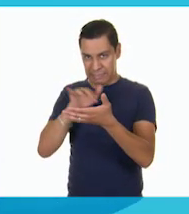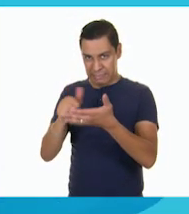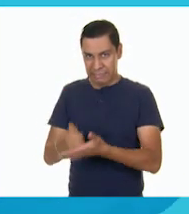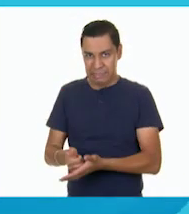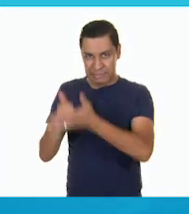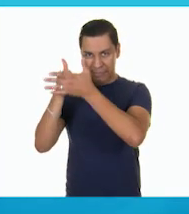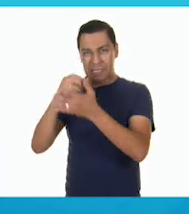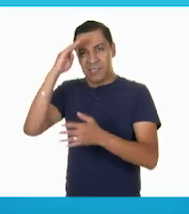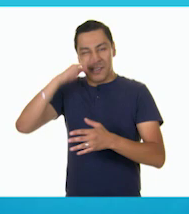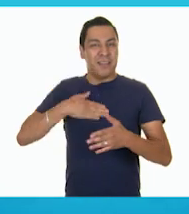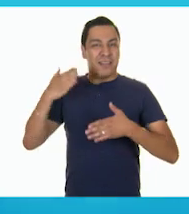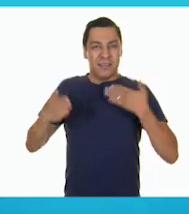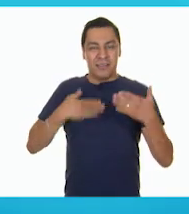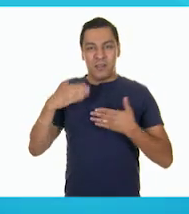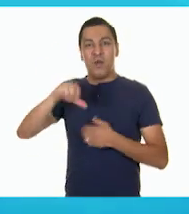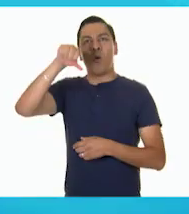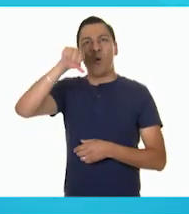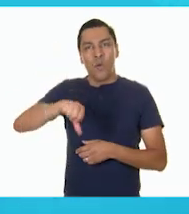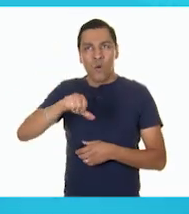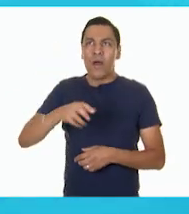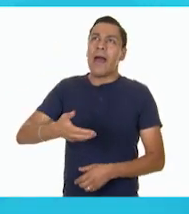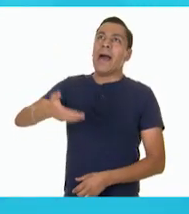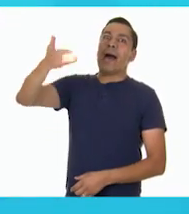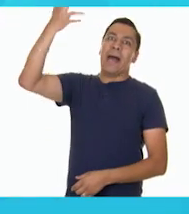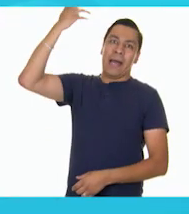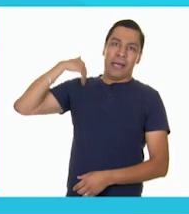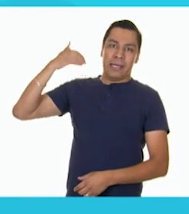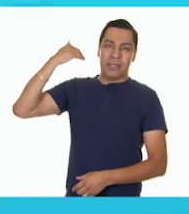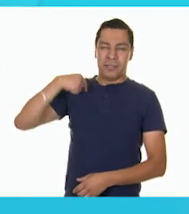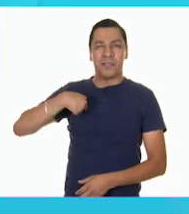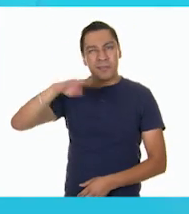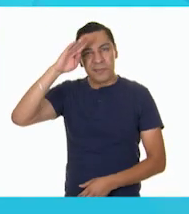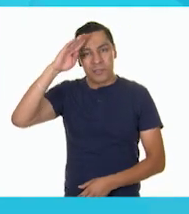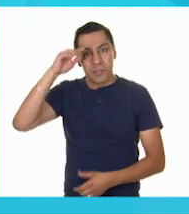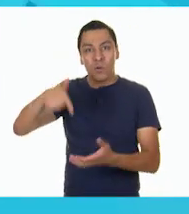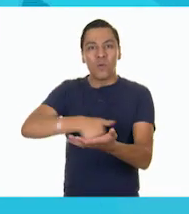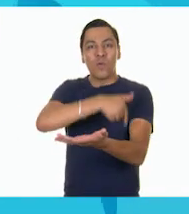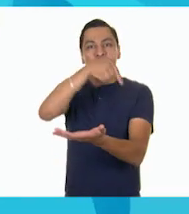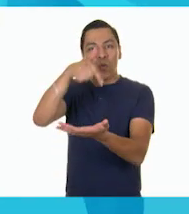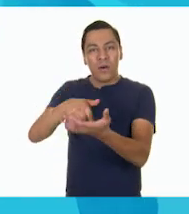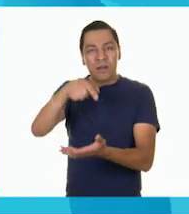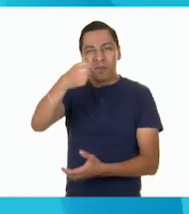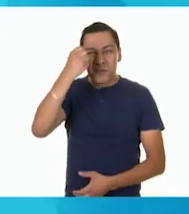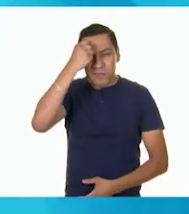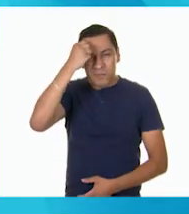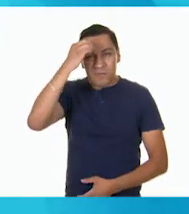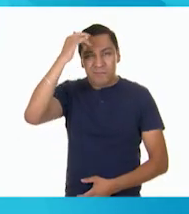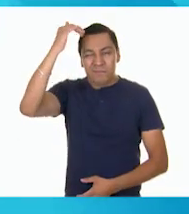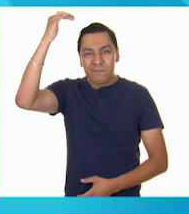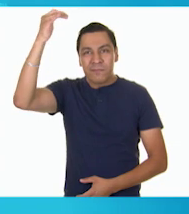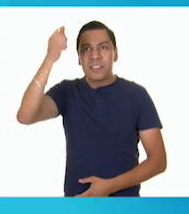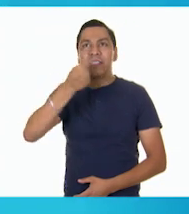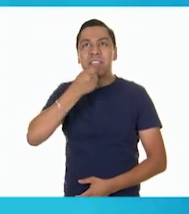diversiones de ayer y de hoy. Lo que pienso, haz un dibujo de un lugar donde te imaginas que un niño pueda volar un papalote.